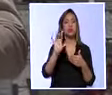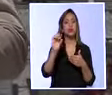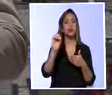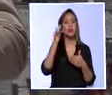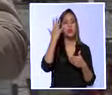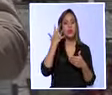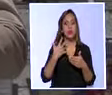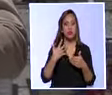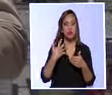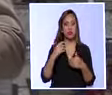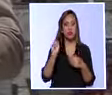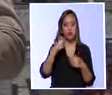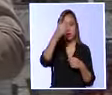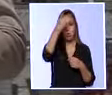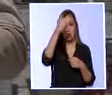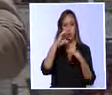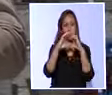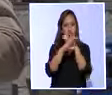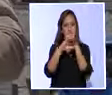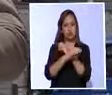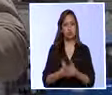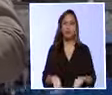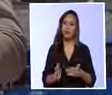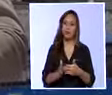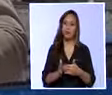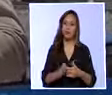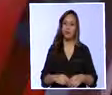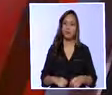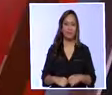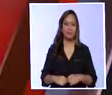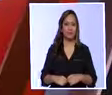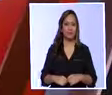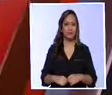para reestructurar sus deudas. Hasta una próxima entrega.